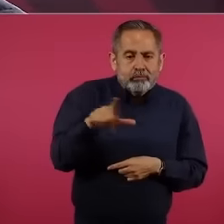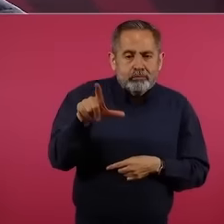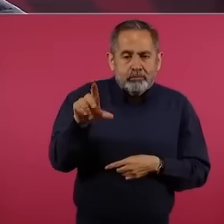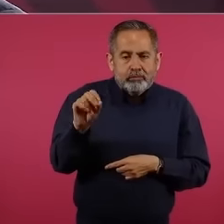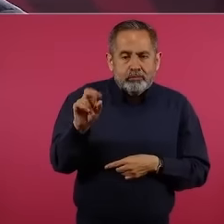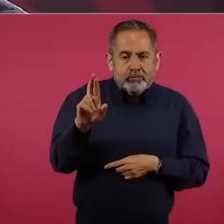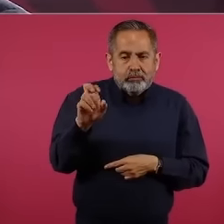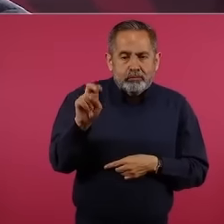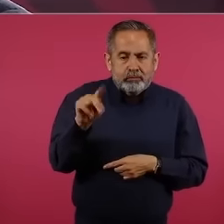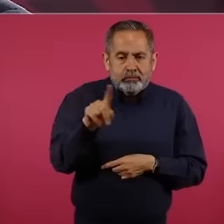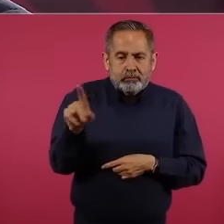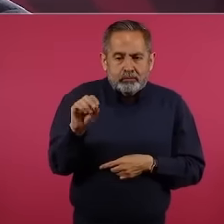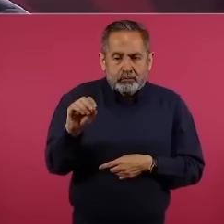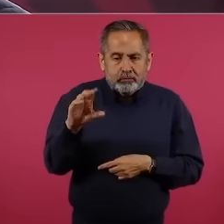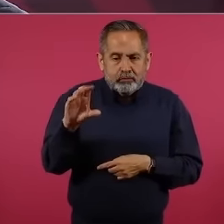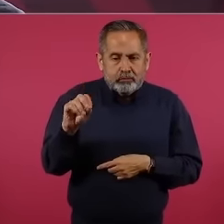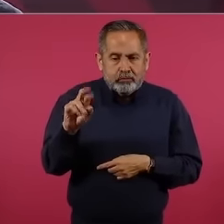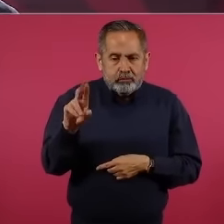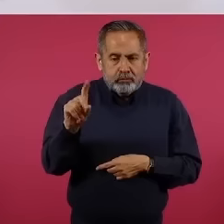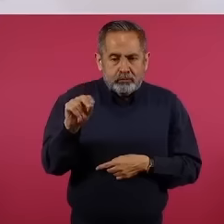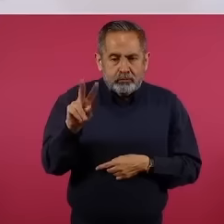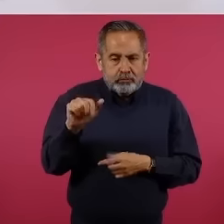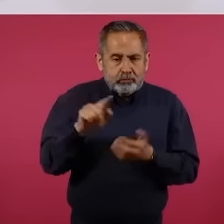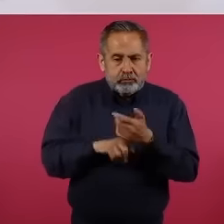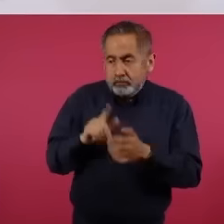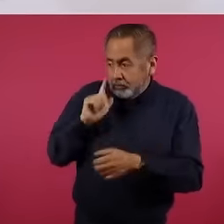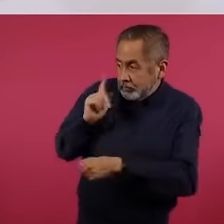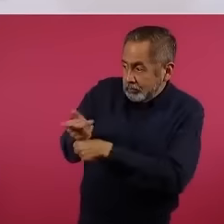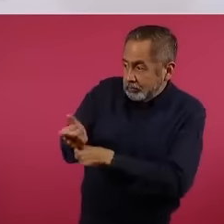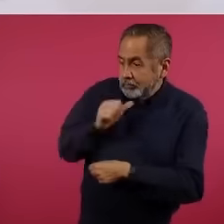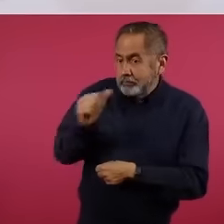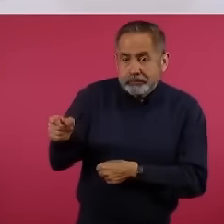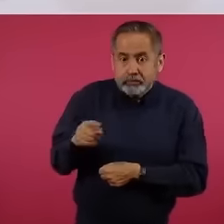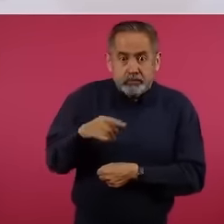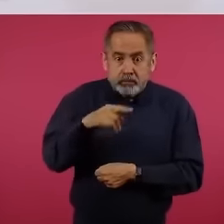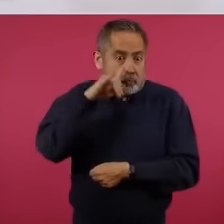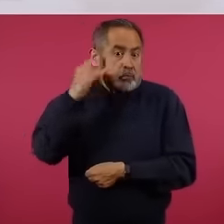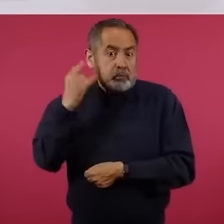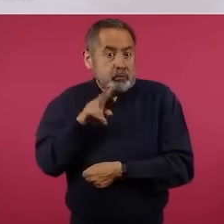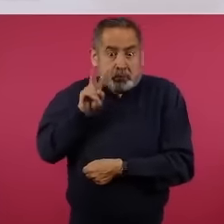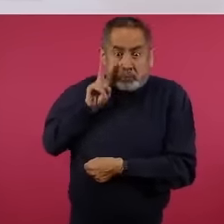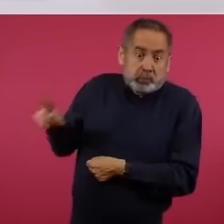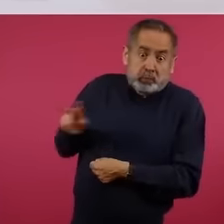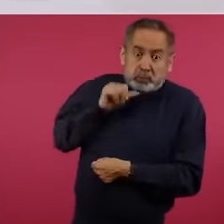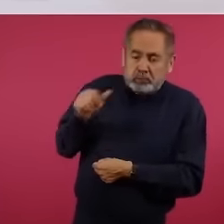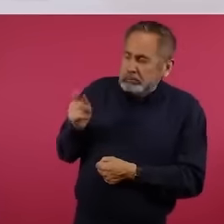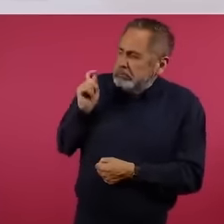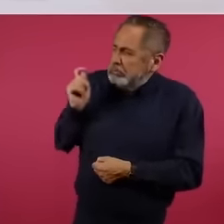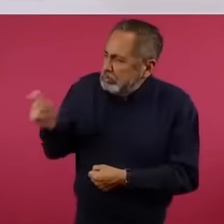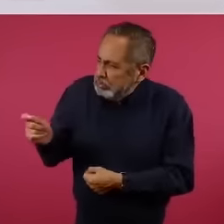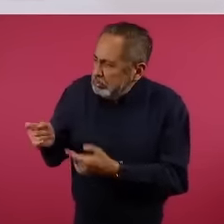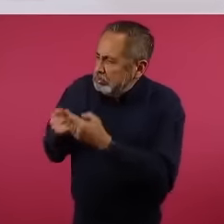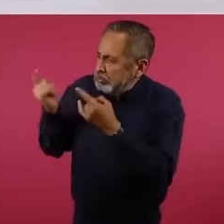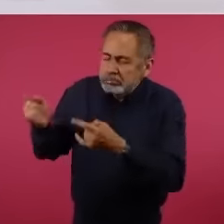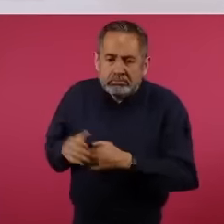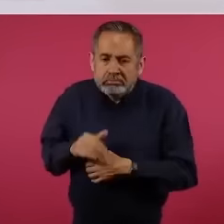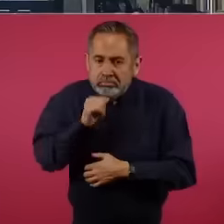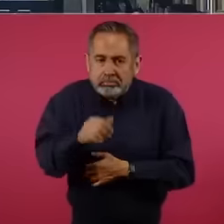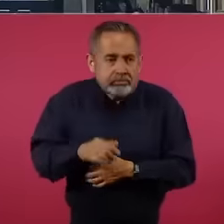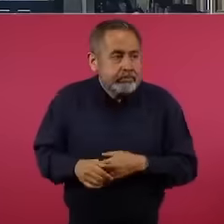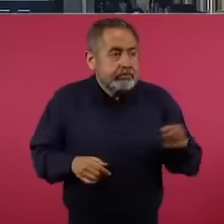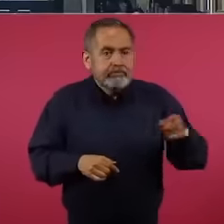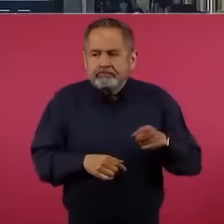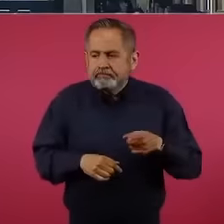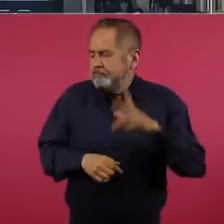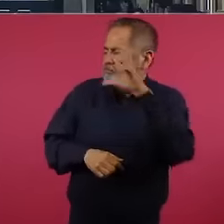lo que esto significaba, no nos los hubiesen sin permitir.